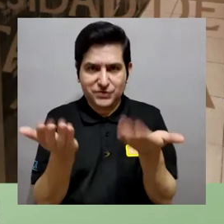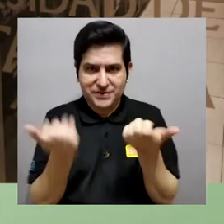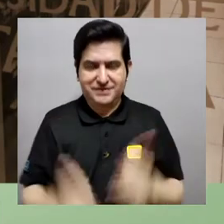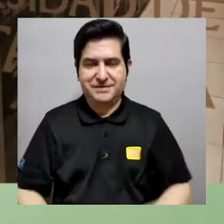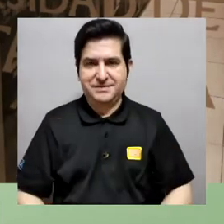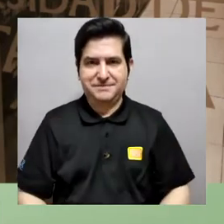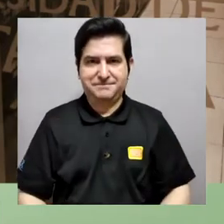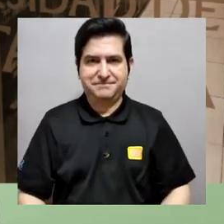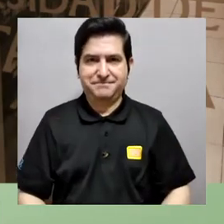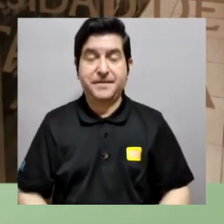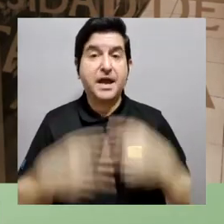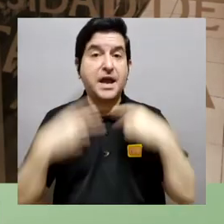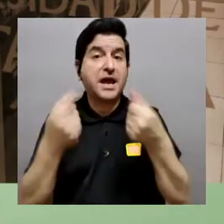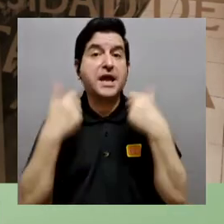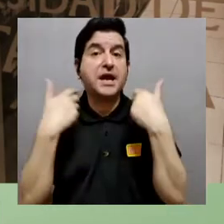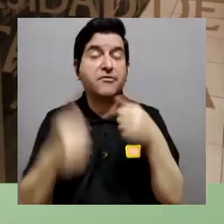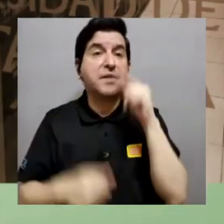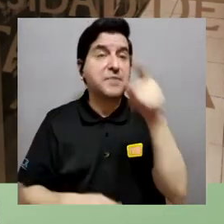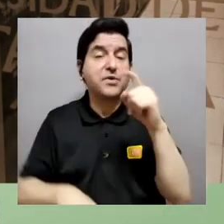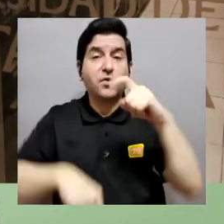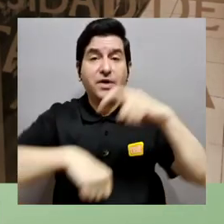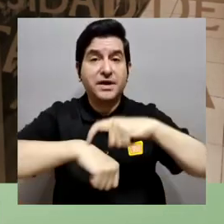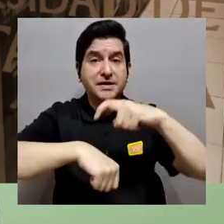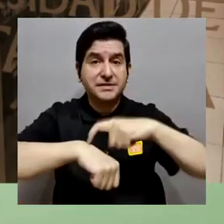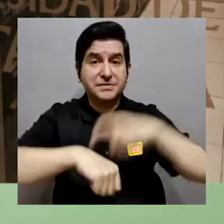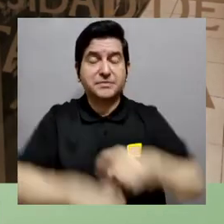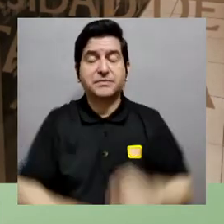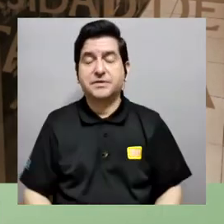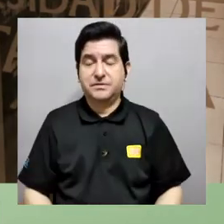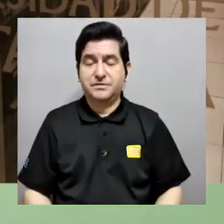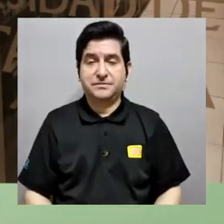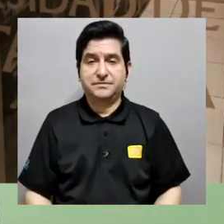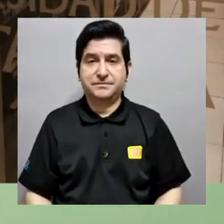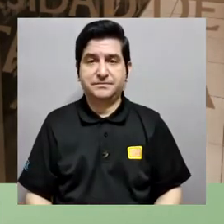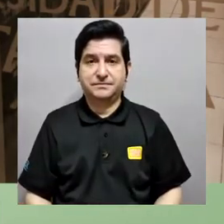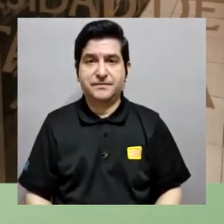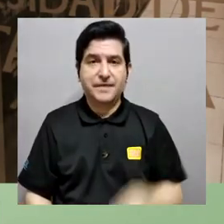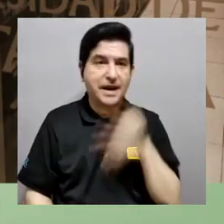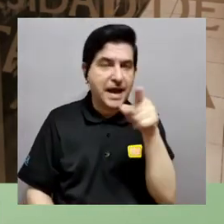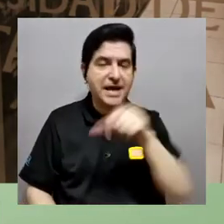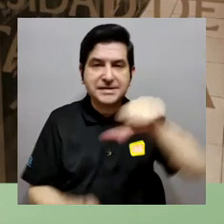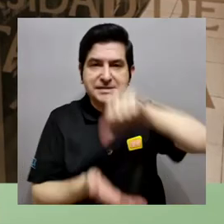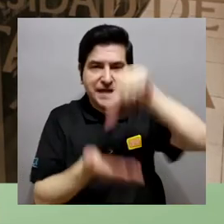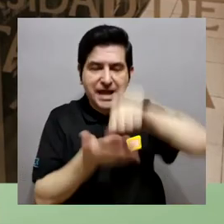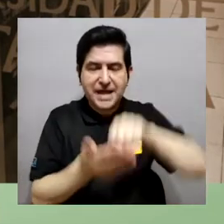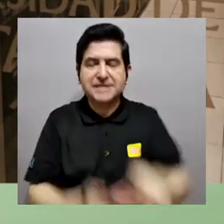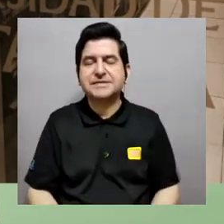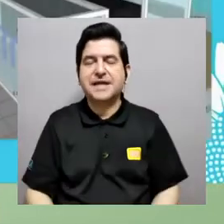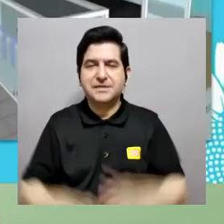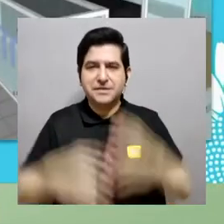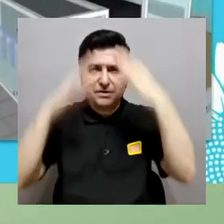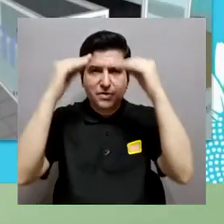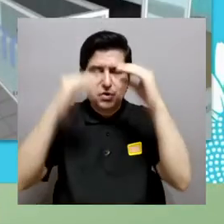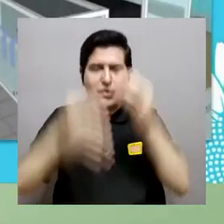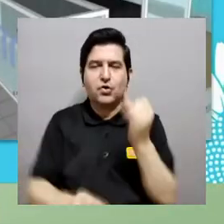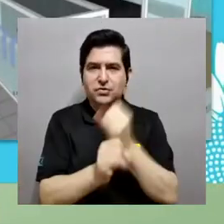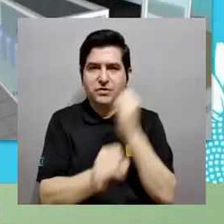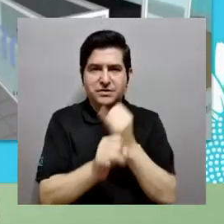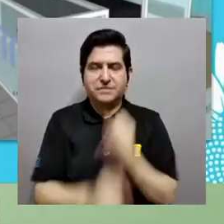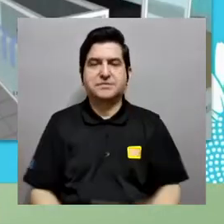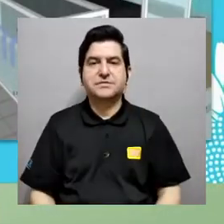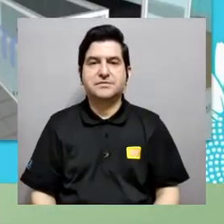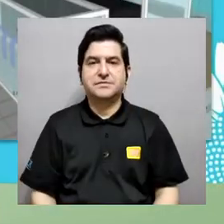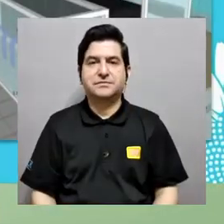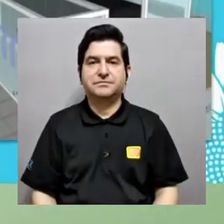tenemos ahora y hacia dónde queremos ir y les podemos decir de qué tan rápido podemos estar ahí. Bueno, este es